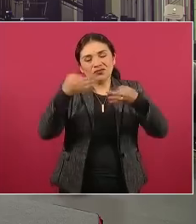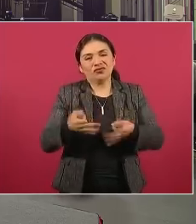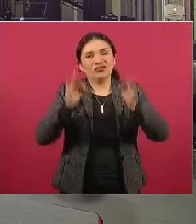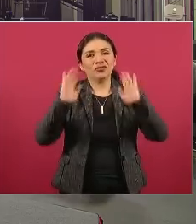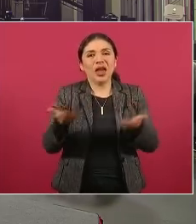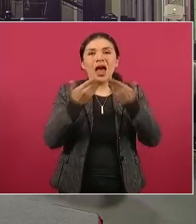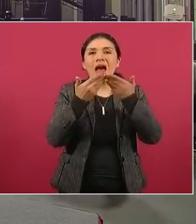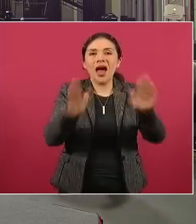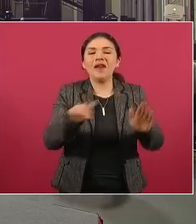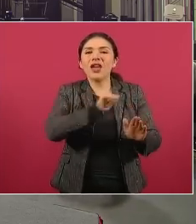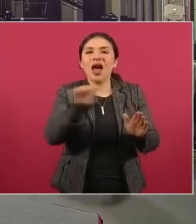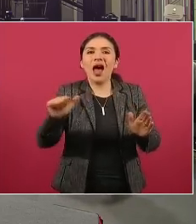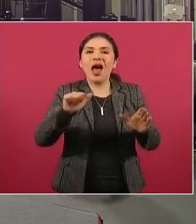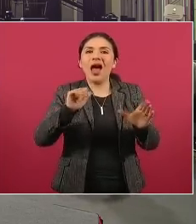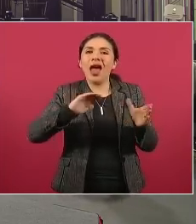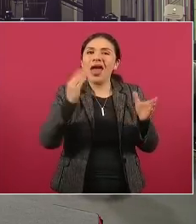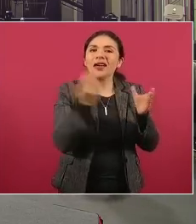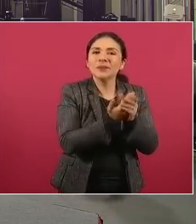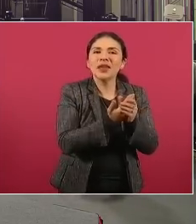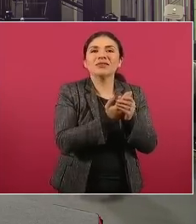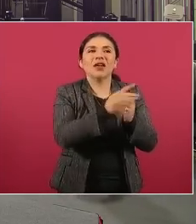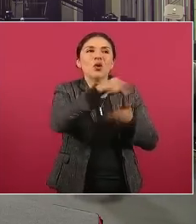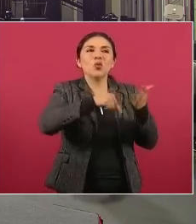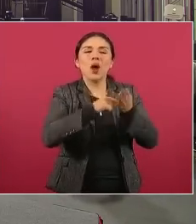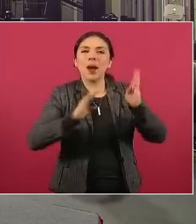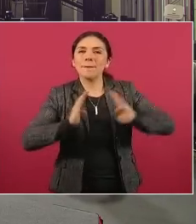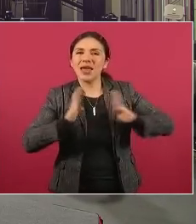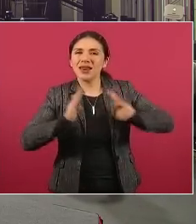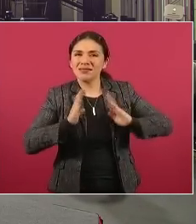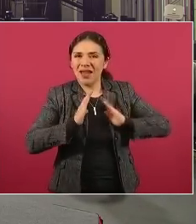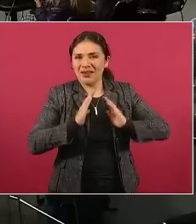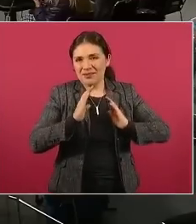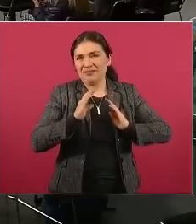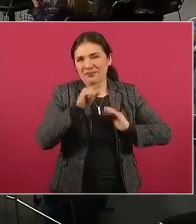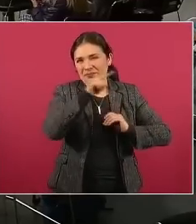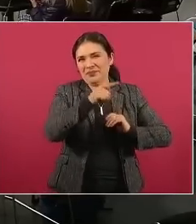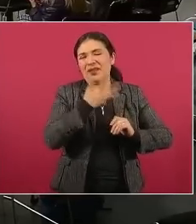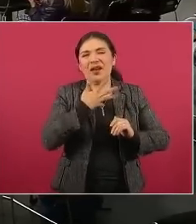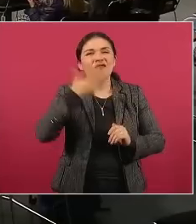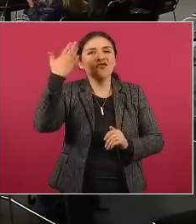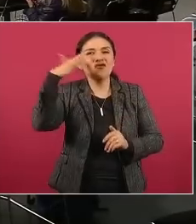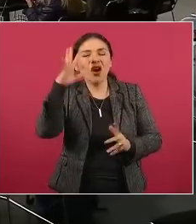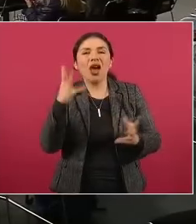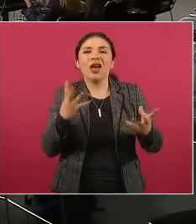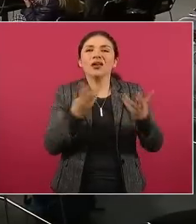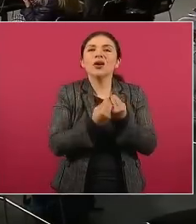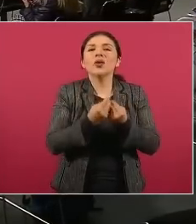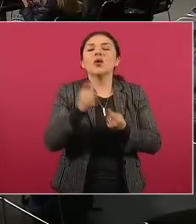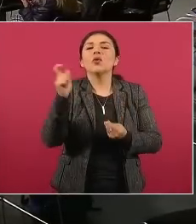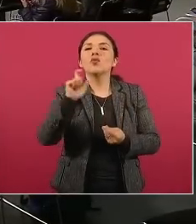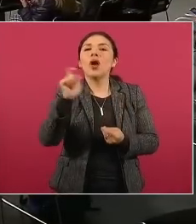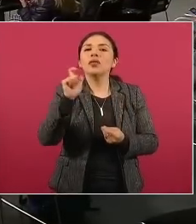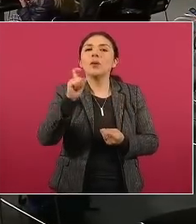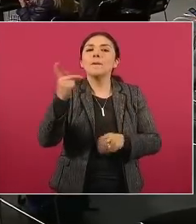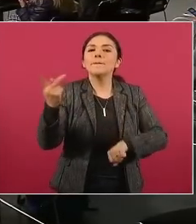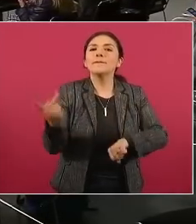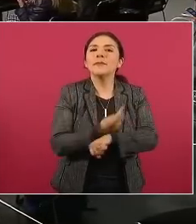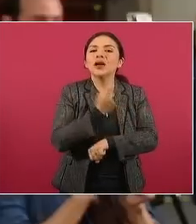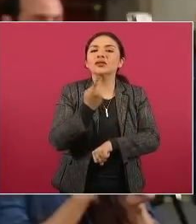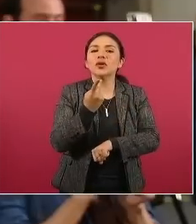nivel que los sicarios de los cárteles ahí están son igualitos reciben un sueldo por matar